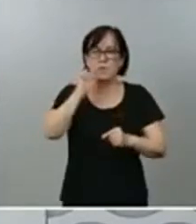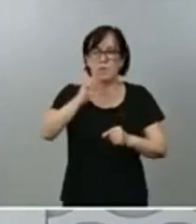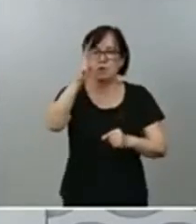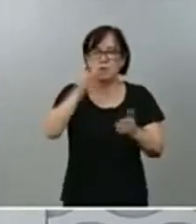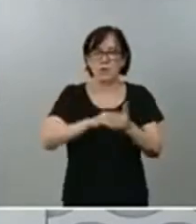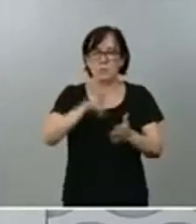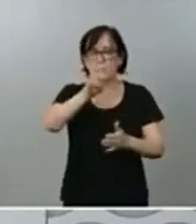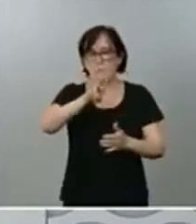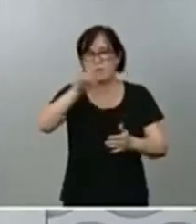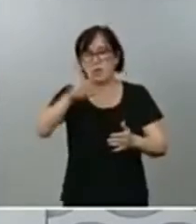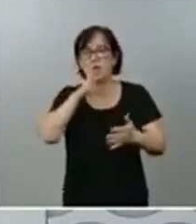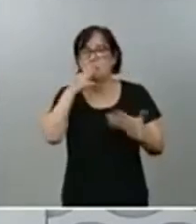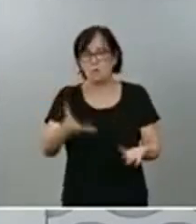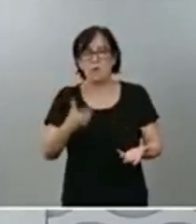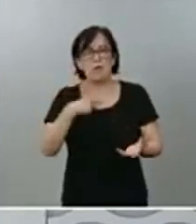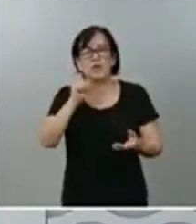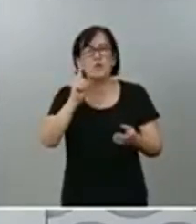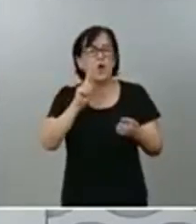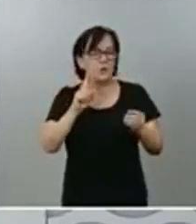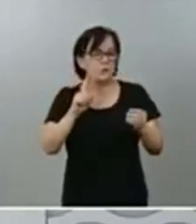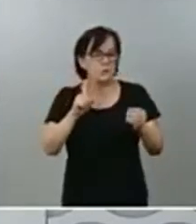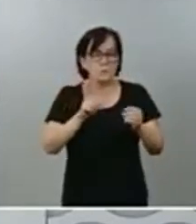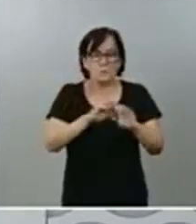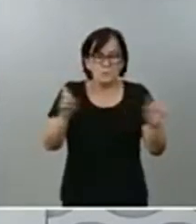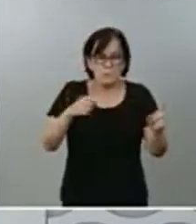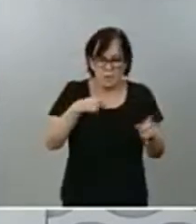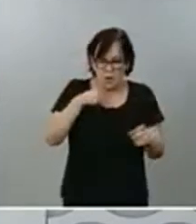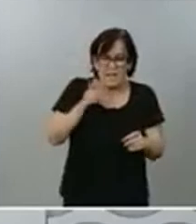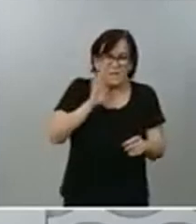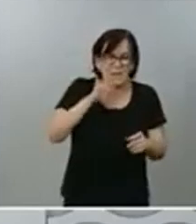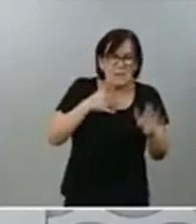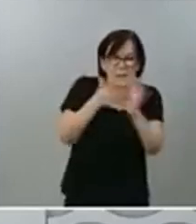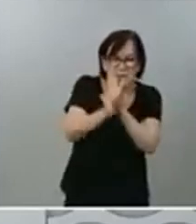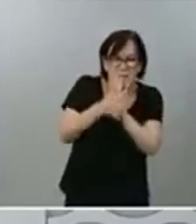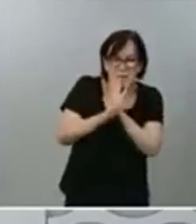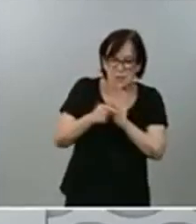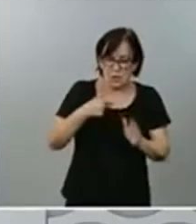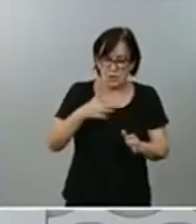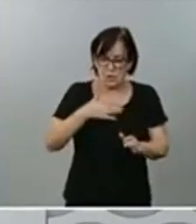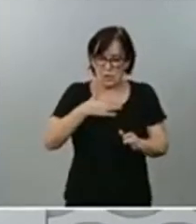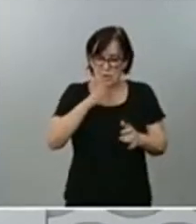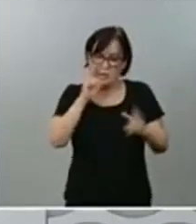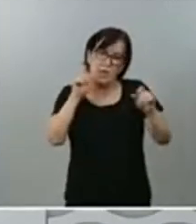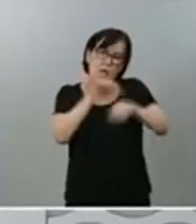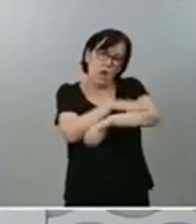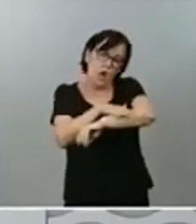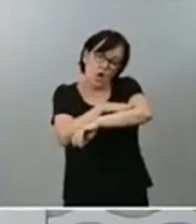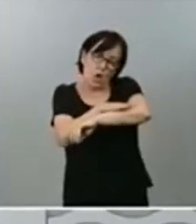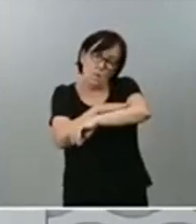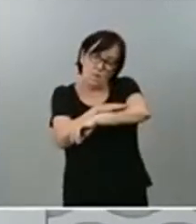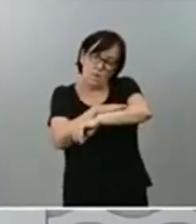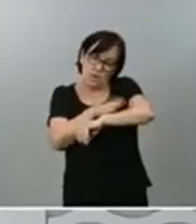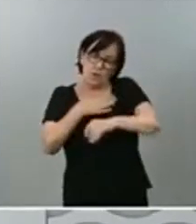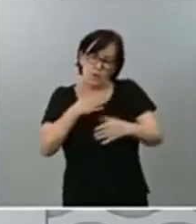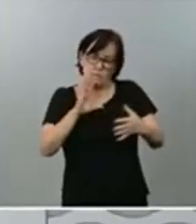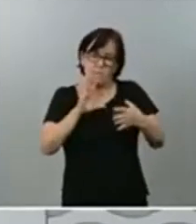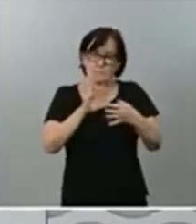año 2021. Por eso no es incompatible lo que hemos comentado, nuestra posición respecto a un Gobierno de